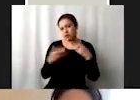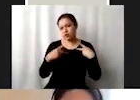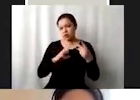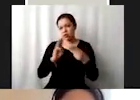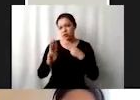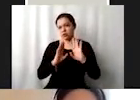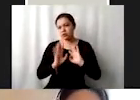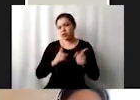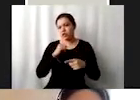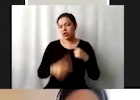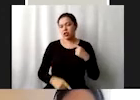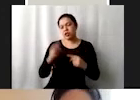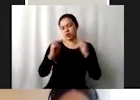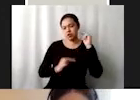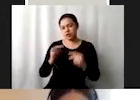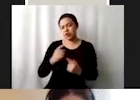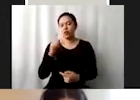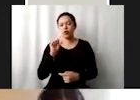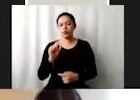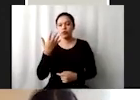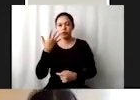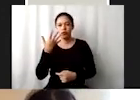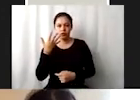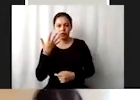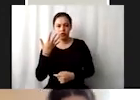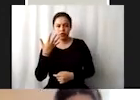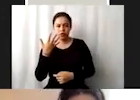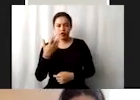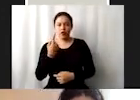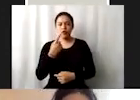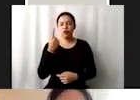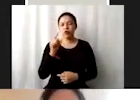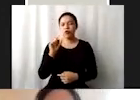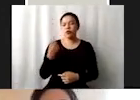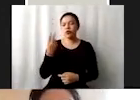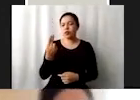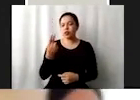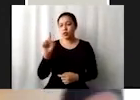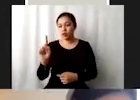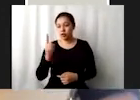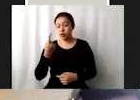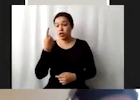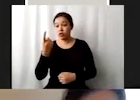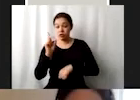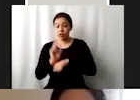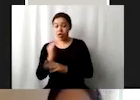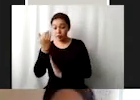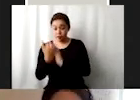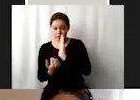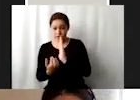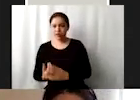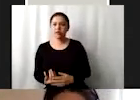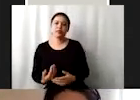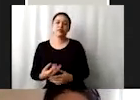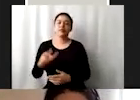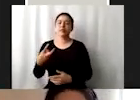medida por un ingreso inferior a 1.25 dólares al día. Obviamente, esta es una de las cosas